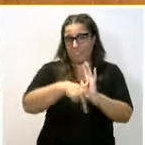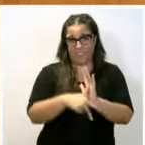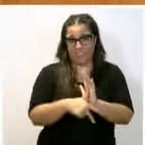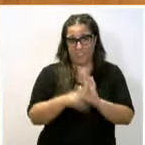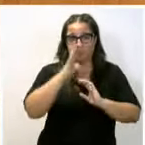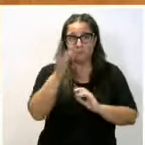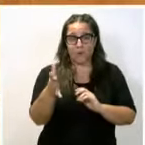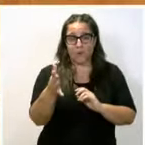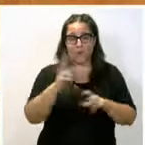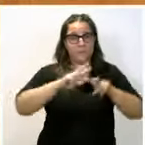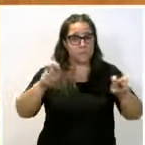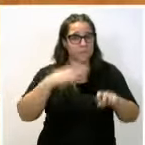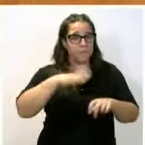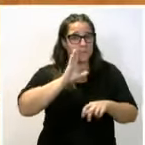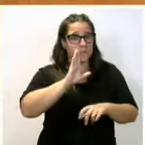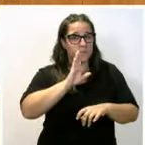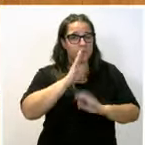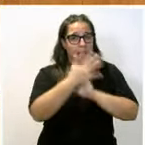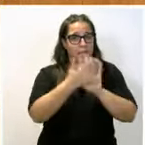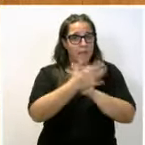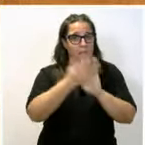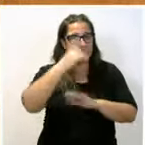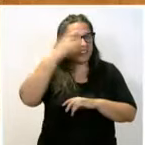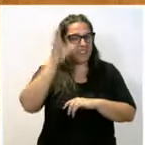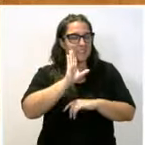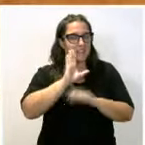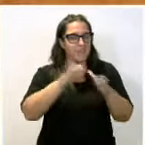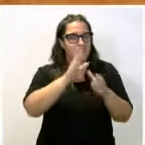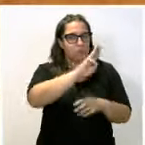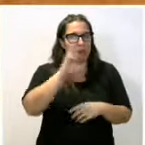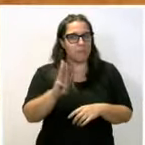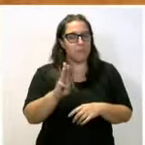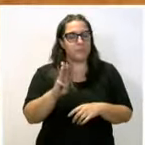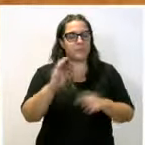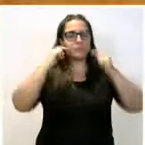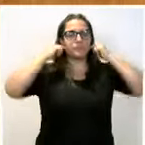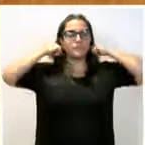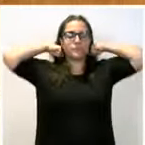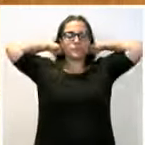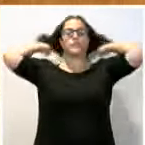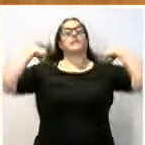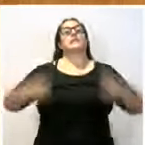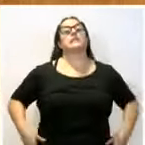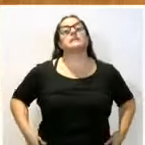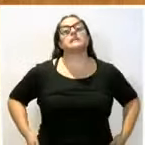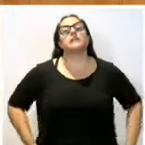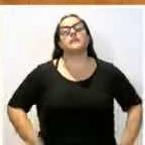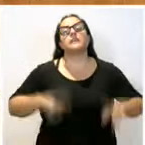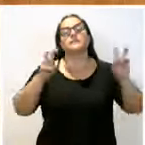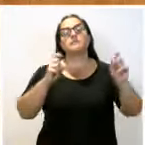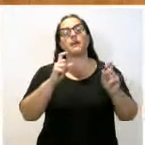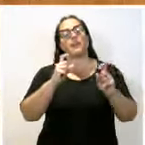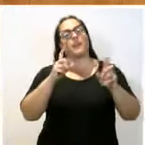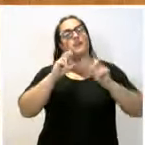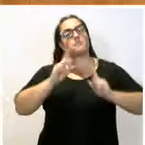hablábamos en la iniciativa del Partido Popular con respecto a la prevención de incendios forestales, hablábamos de